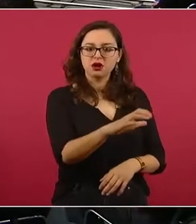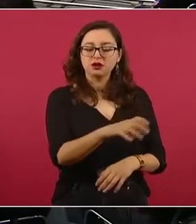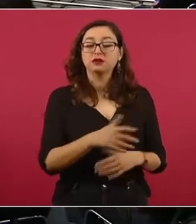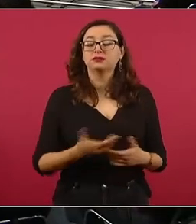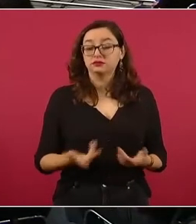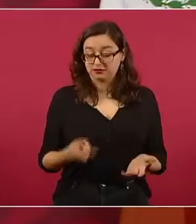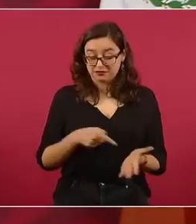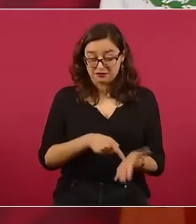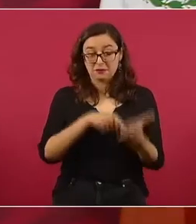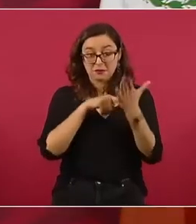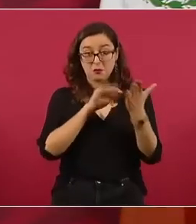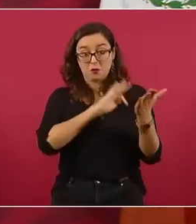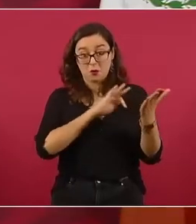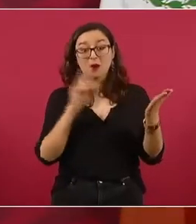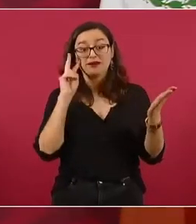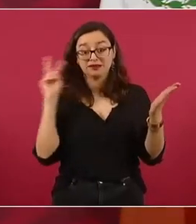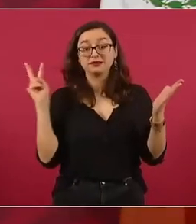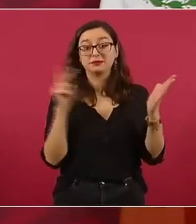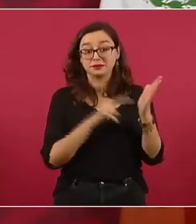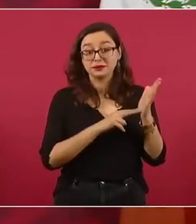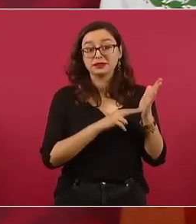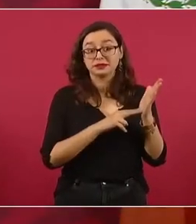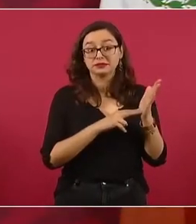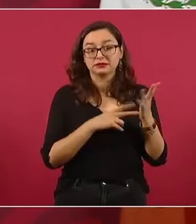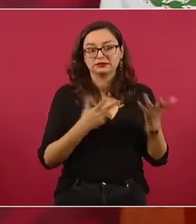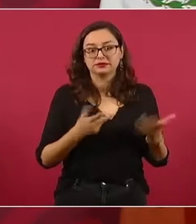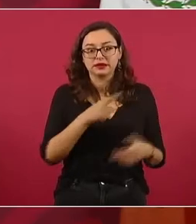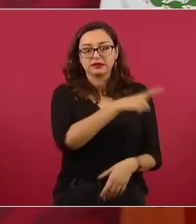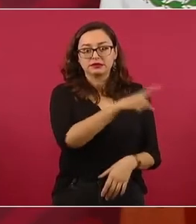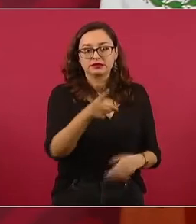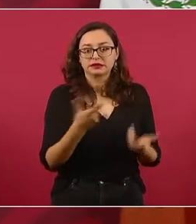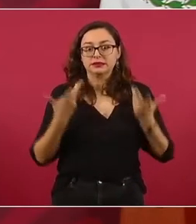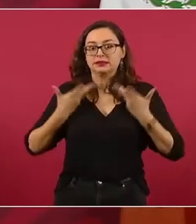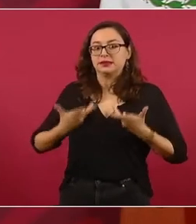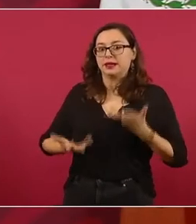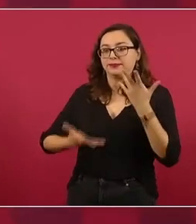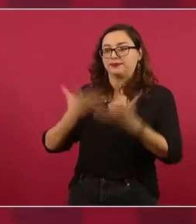Y muchos tienen hasta que ofrecer disculpas.